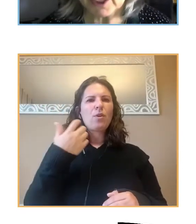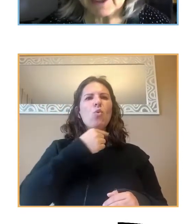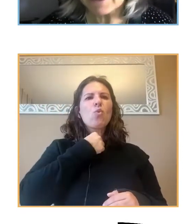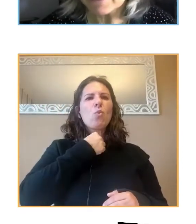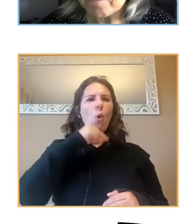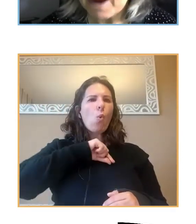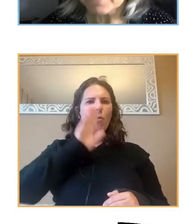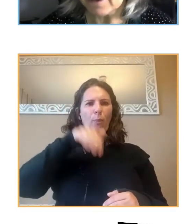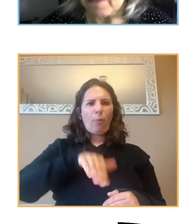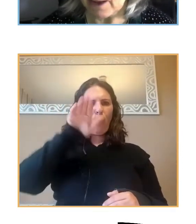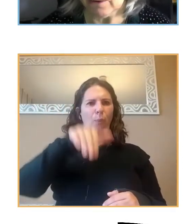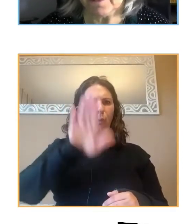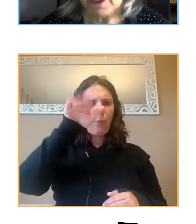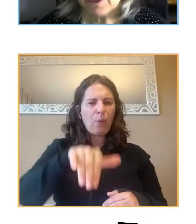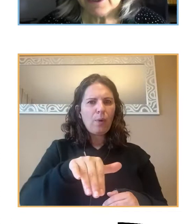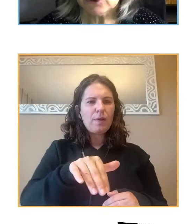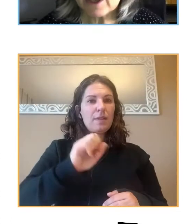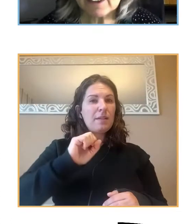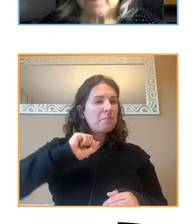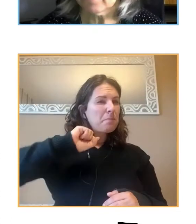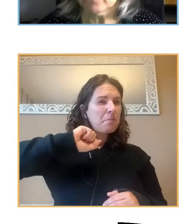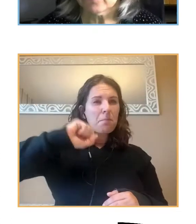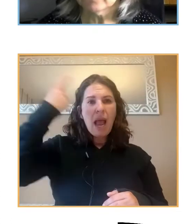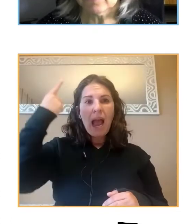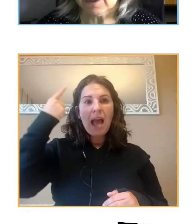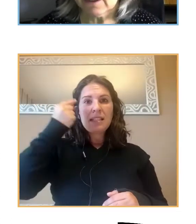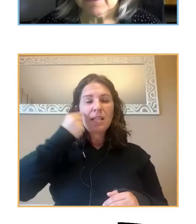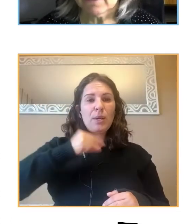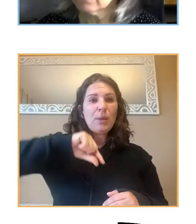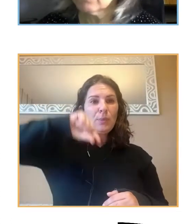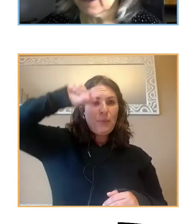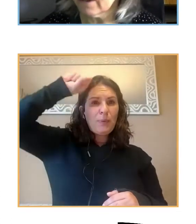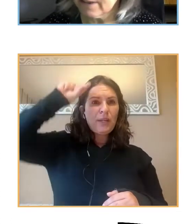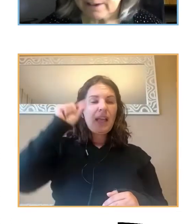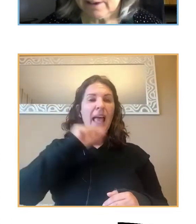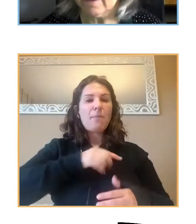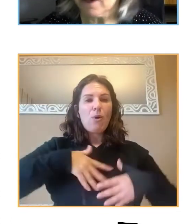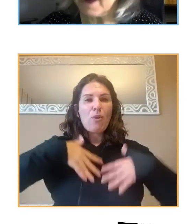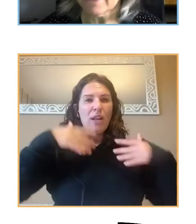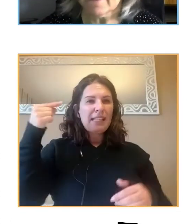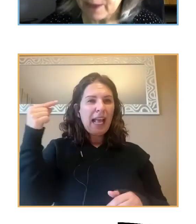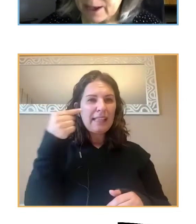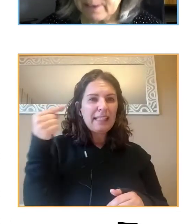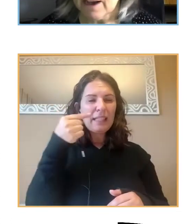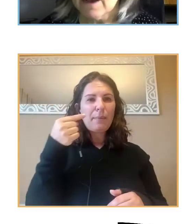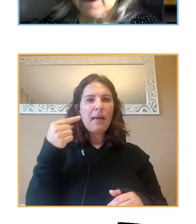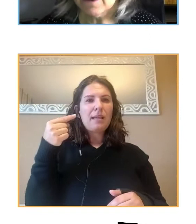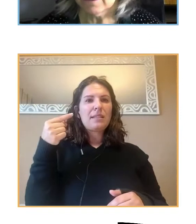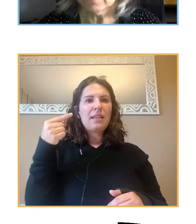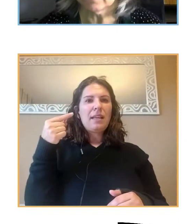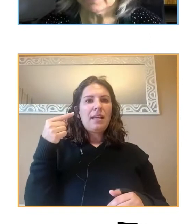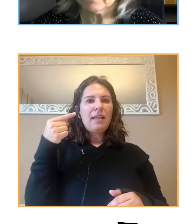porcentaje más elevado en todas estas emociones negativas e interferencias derivadas de esta